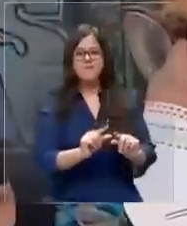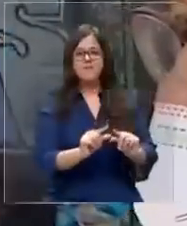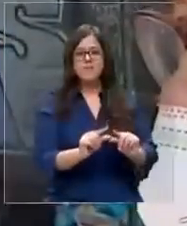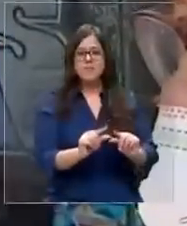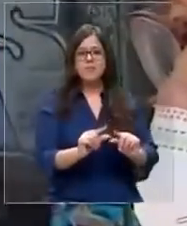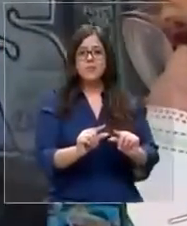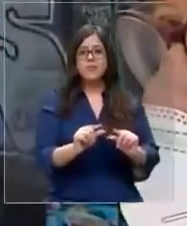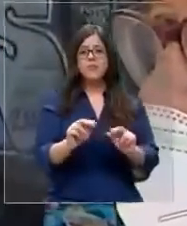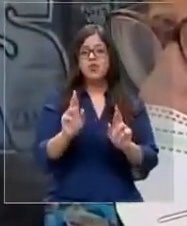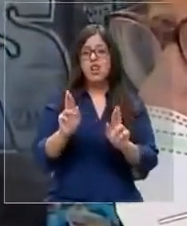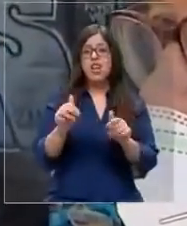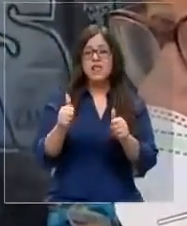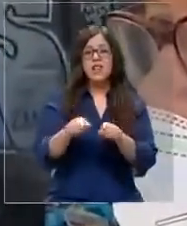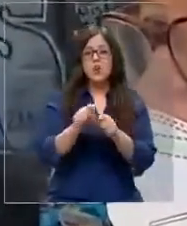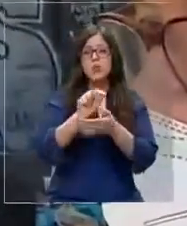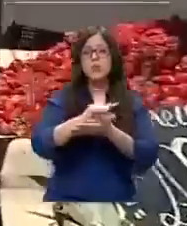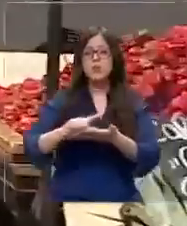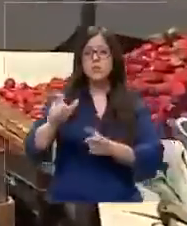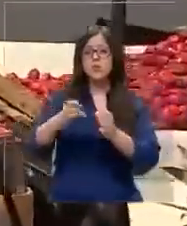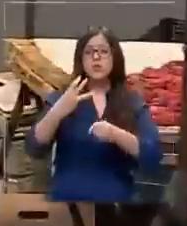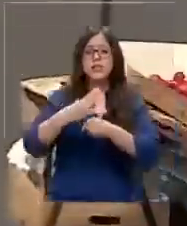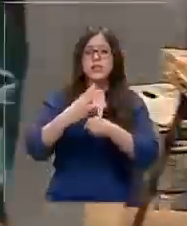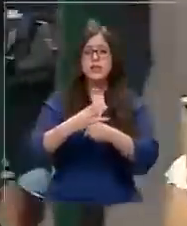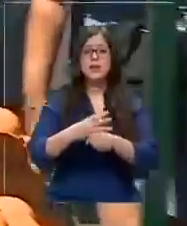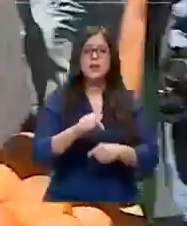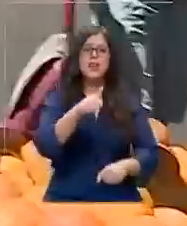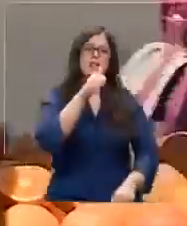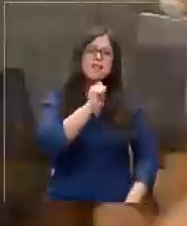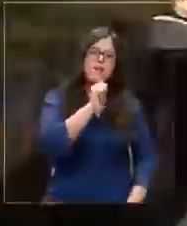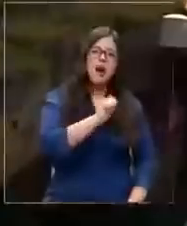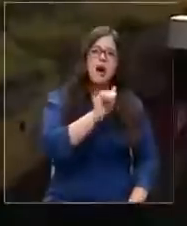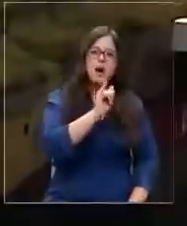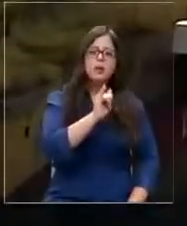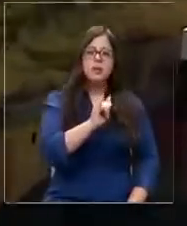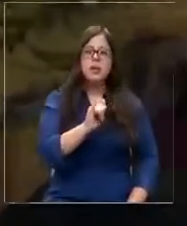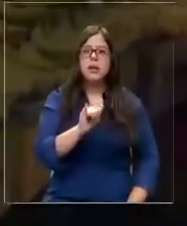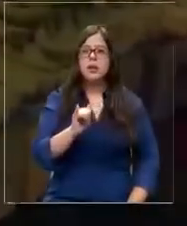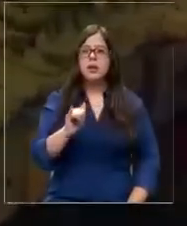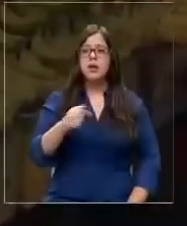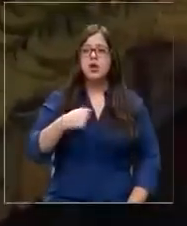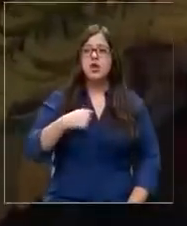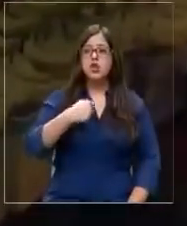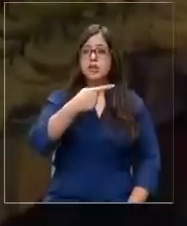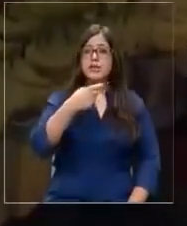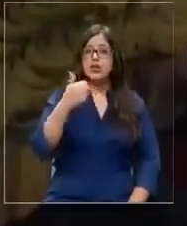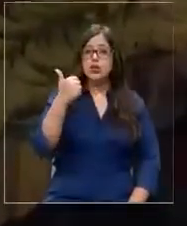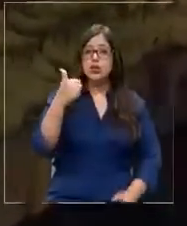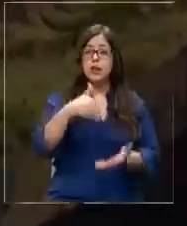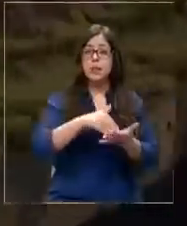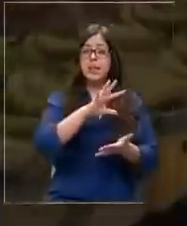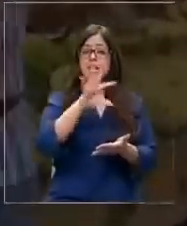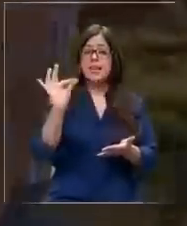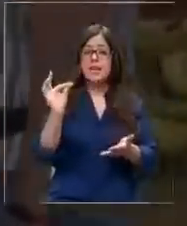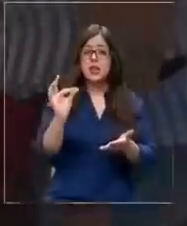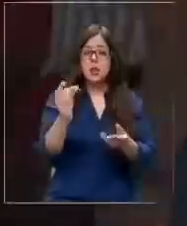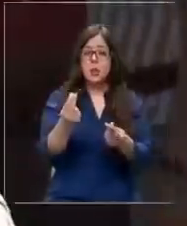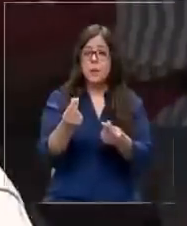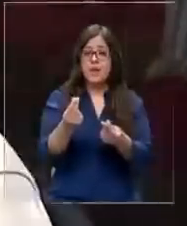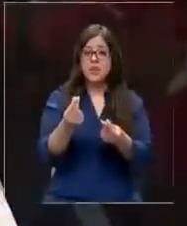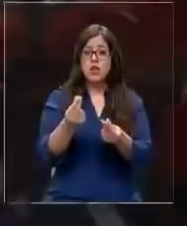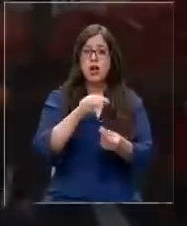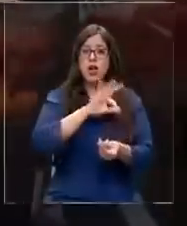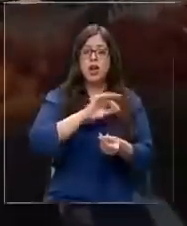que aumentara las pensiones para los adultos mayores. Hace falta, de todas maneras. Recibo 106.500 pesos de jubilación